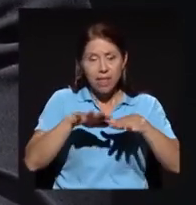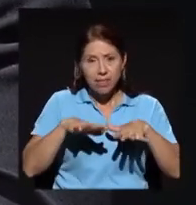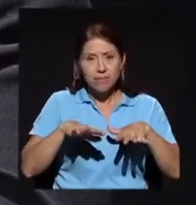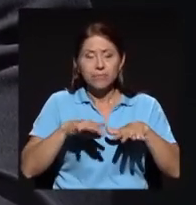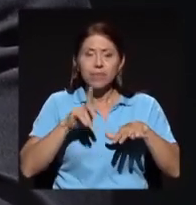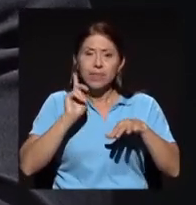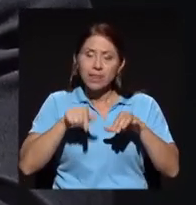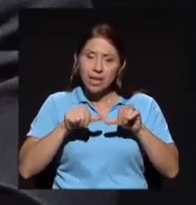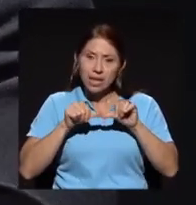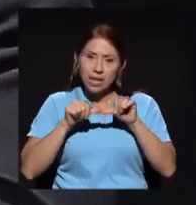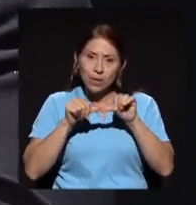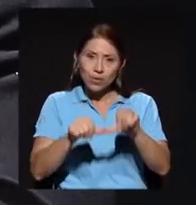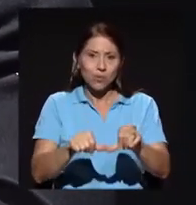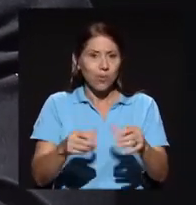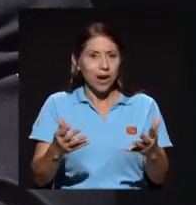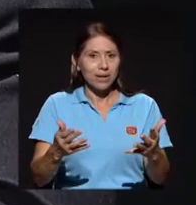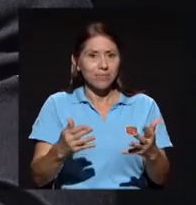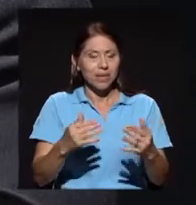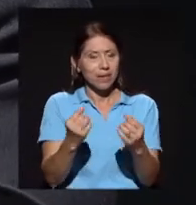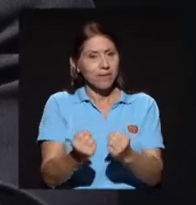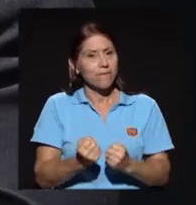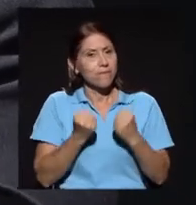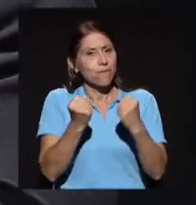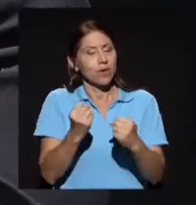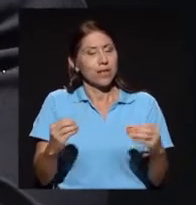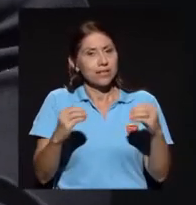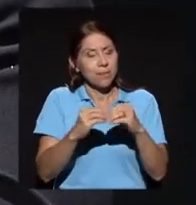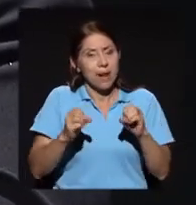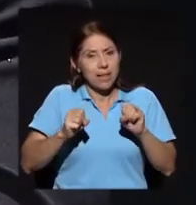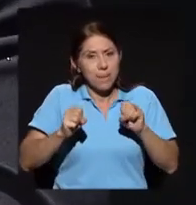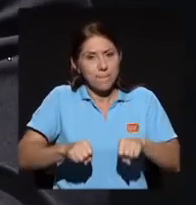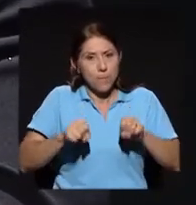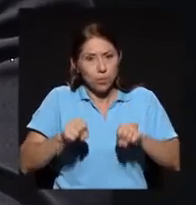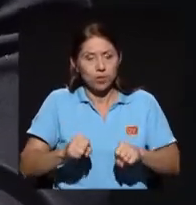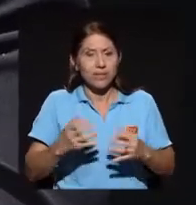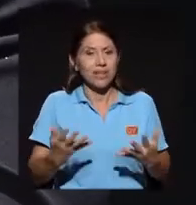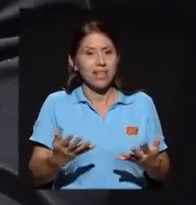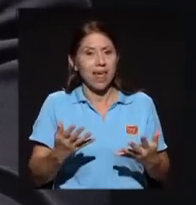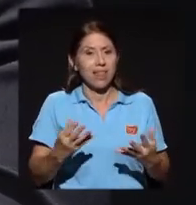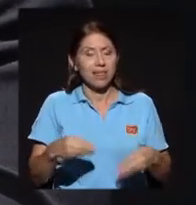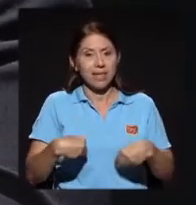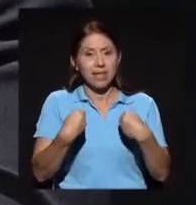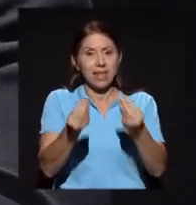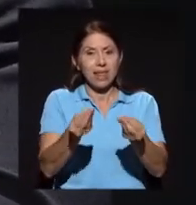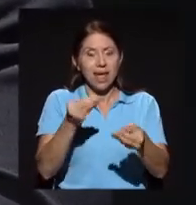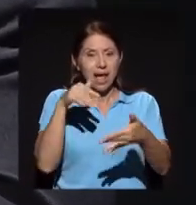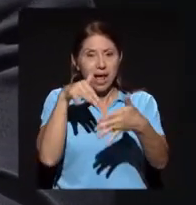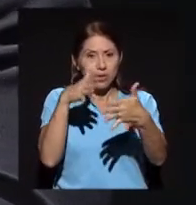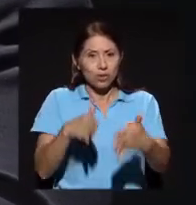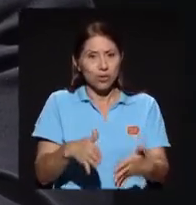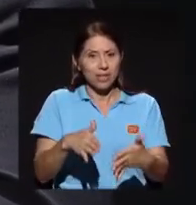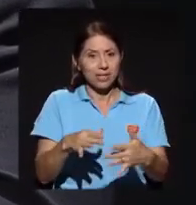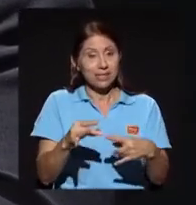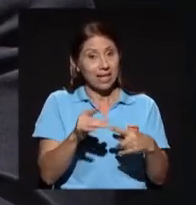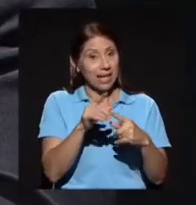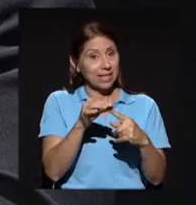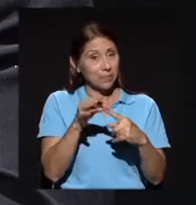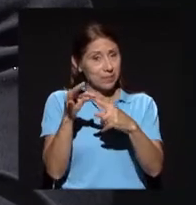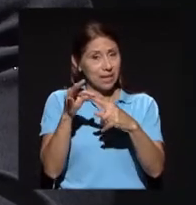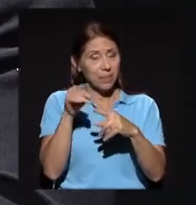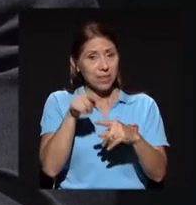continuar y cada vez fortalecer más la posibilidad que le da a los estudiantes, sobre todo de zonas rurales y